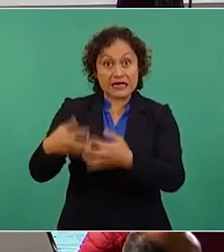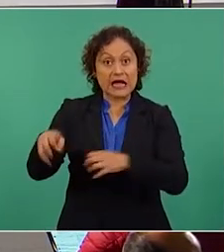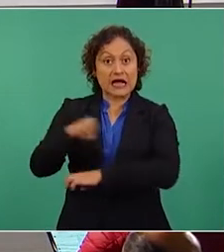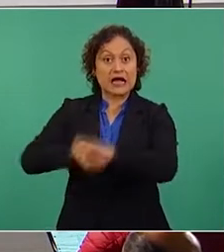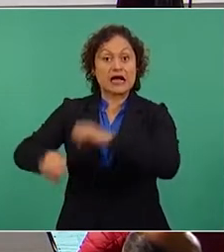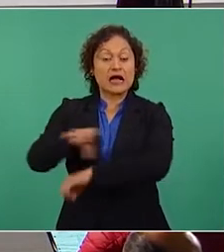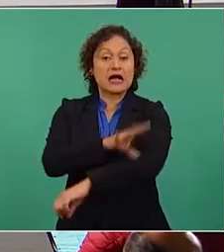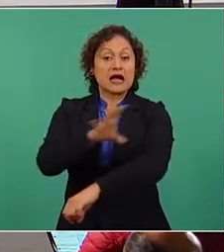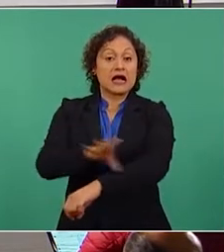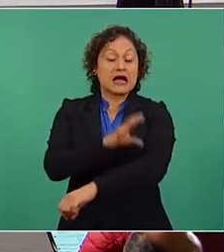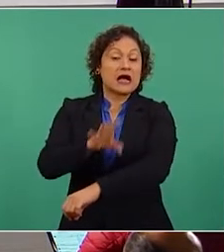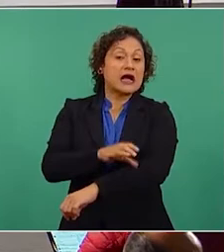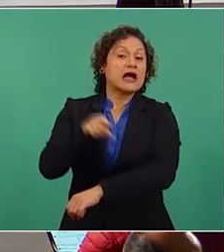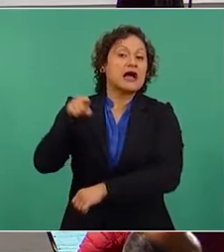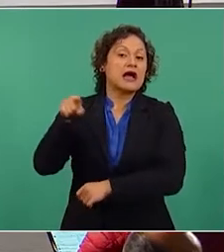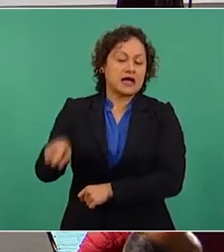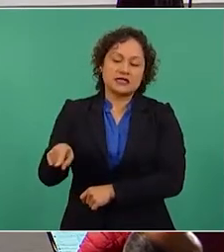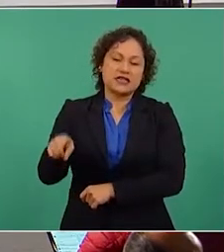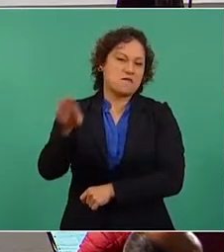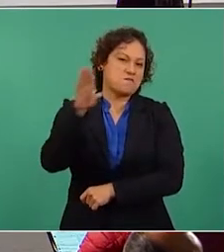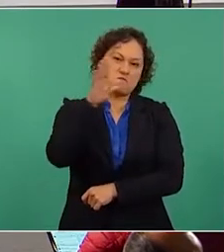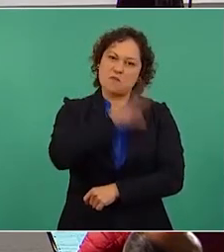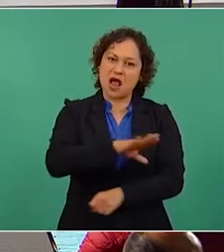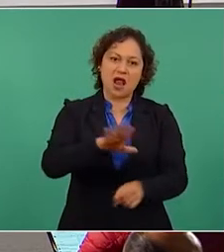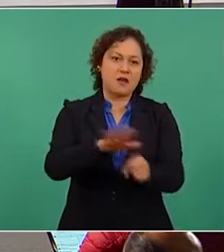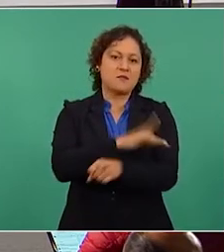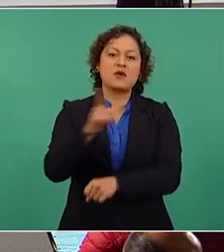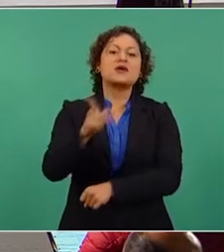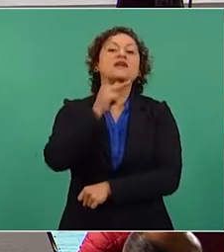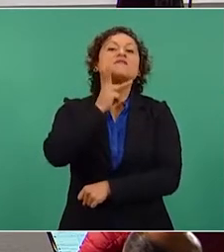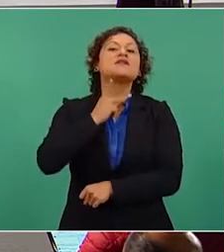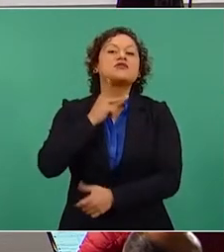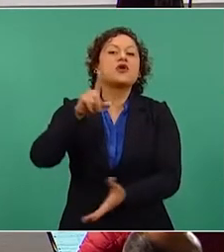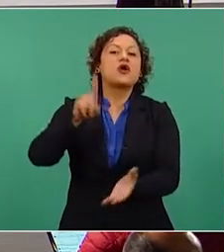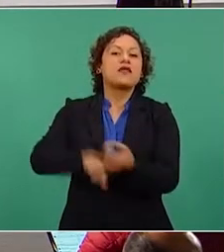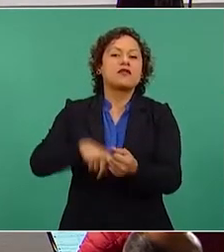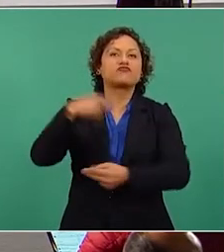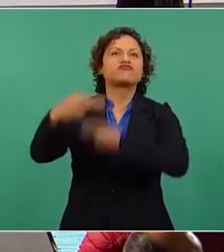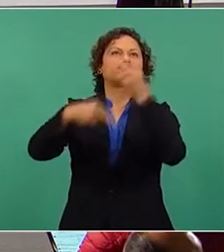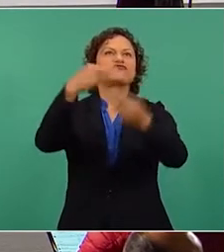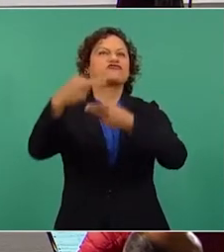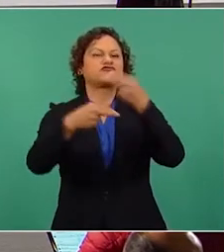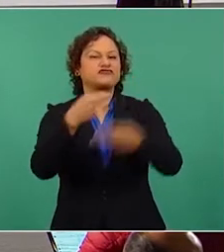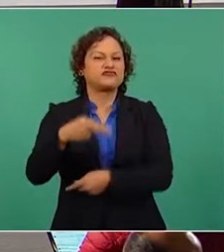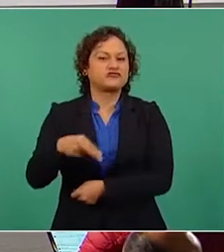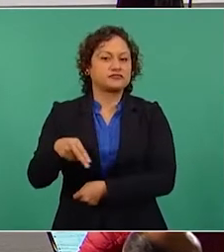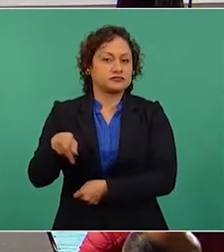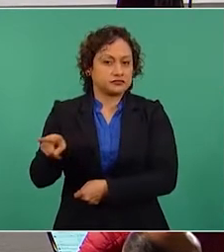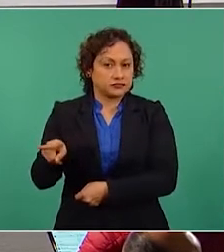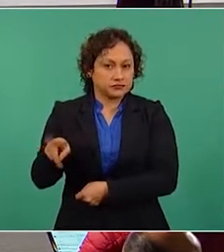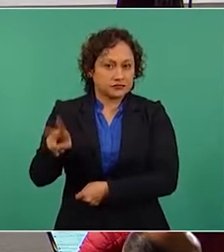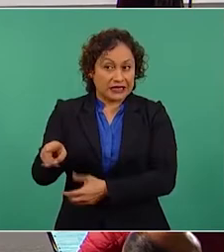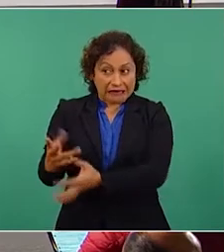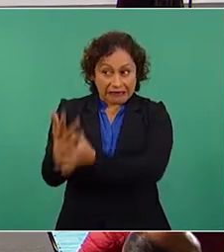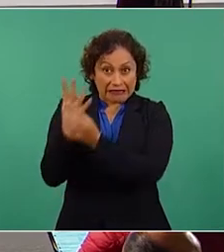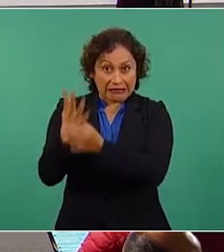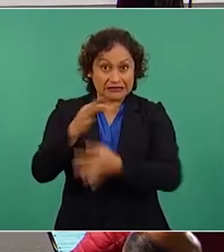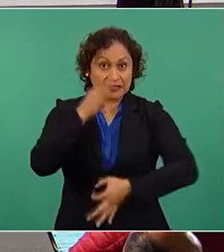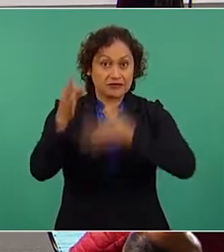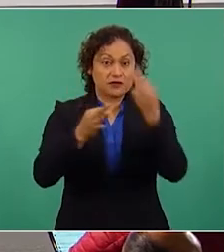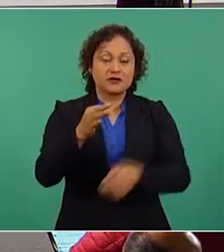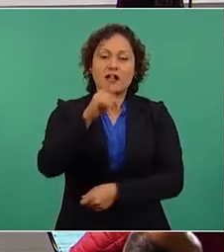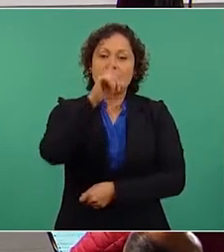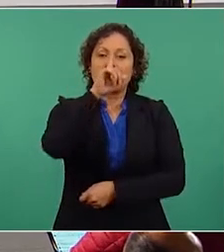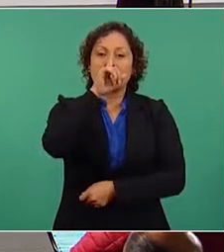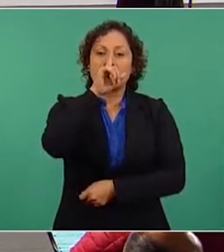grande de México por quemar combustóleo en sus calderas. Todas esas informaciones son falsas. La Comisión